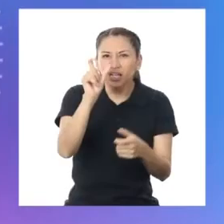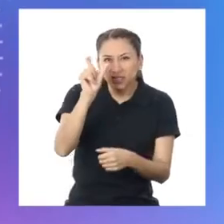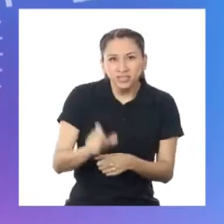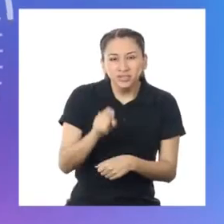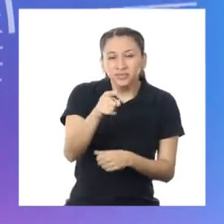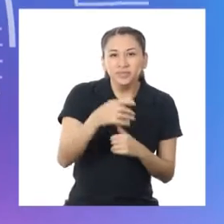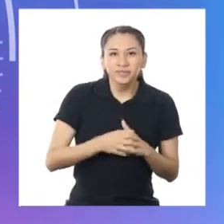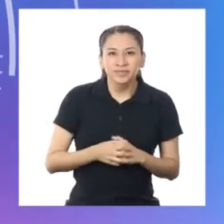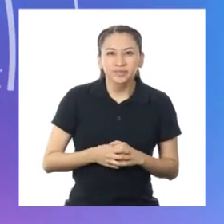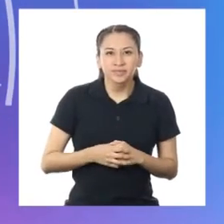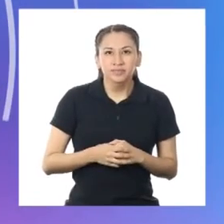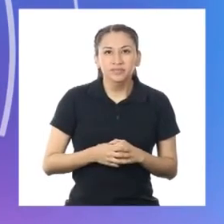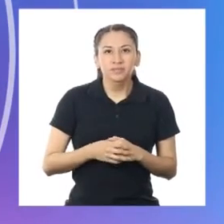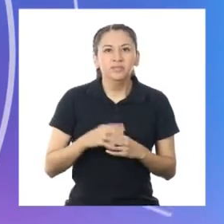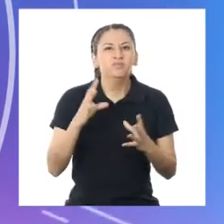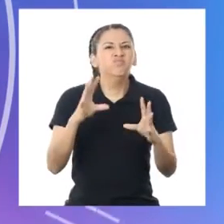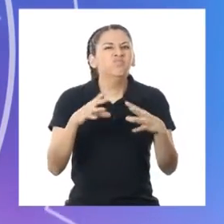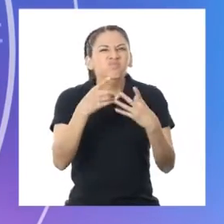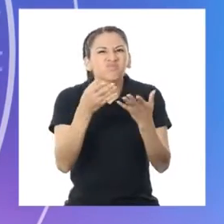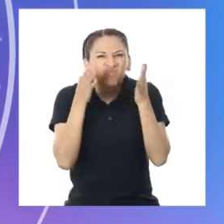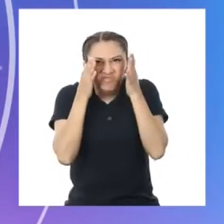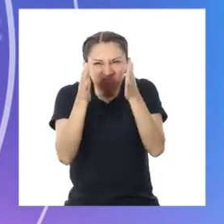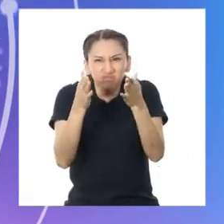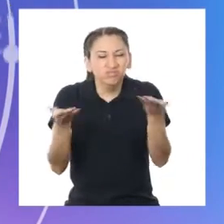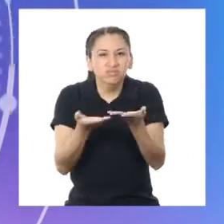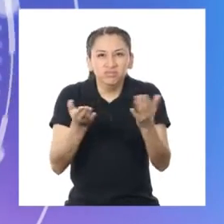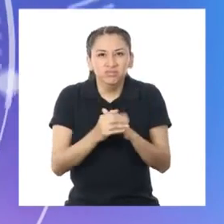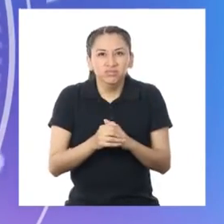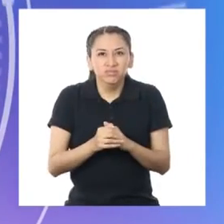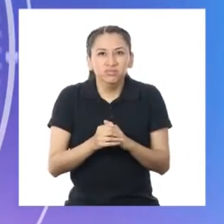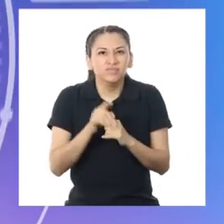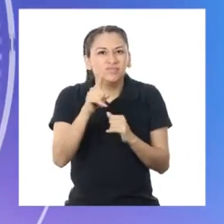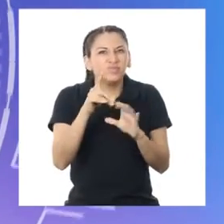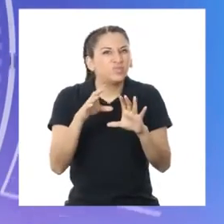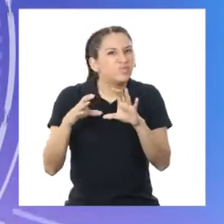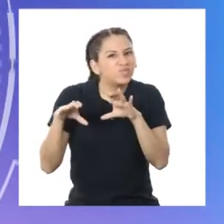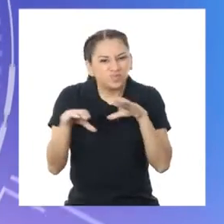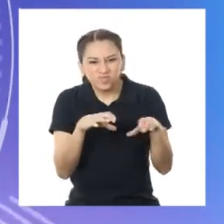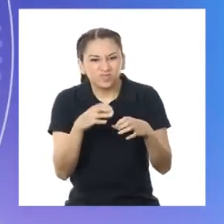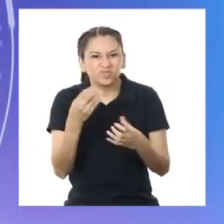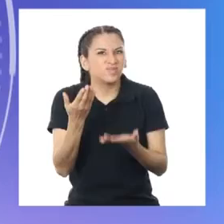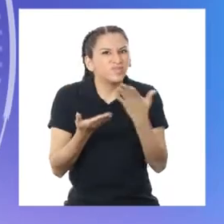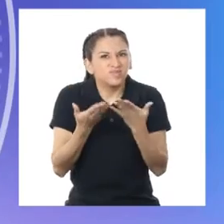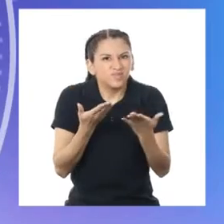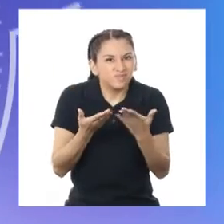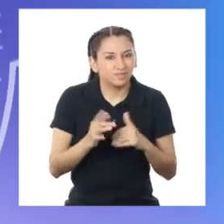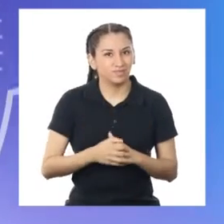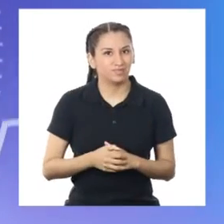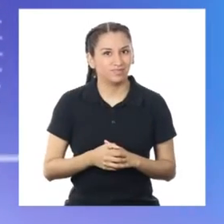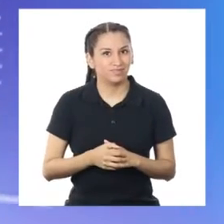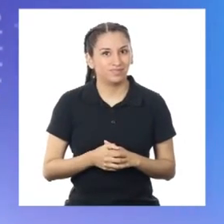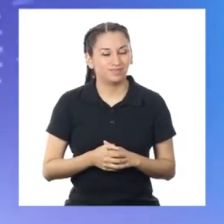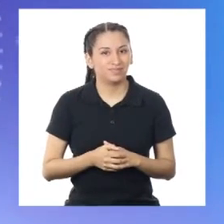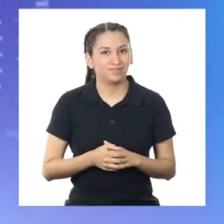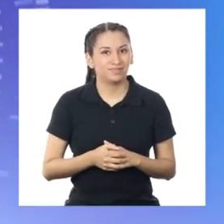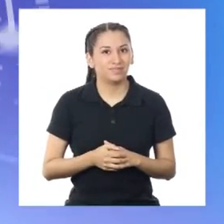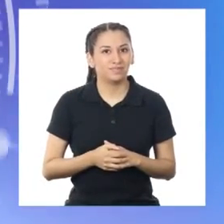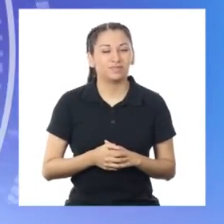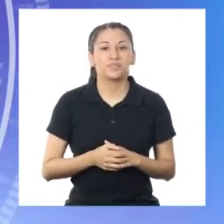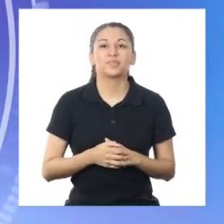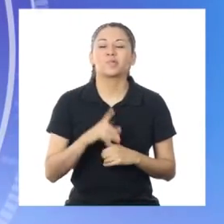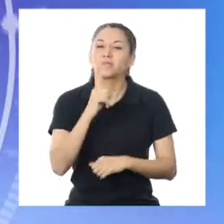persona? ¿A qué se dedicará? ¿En qué consiste la acción que está realizando? Bueno,